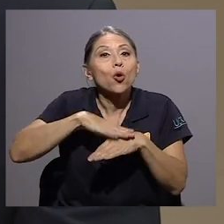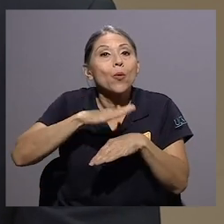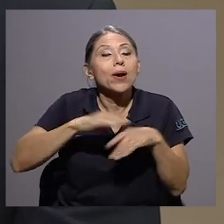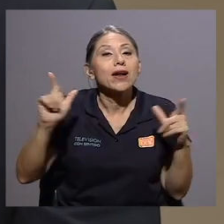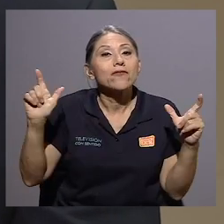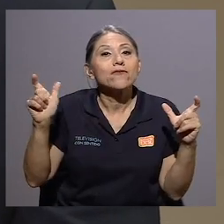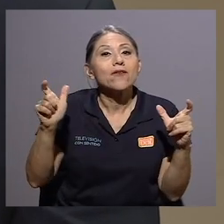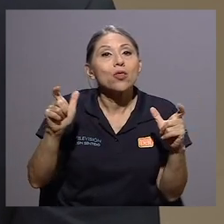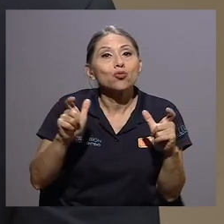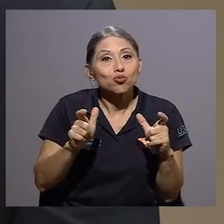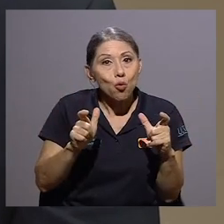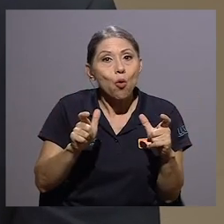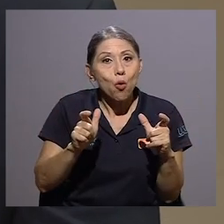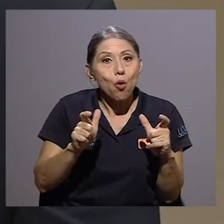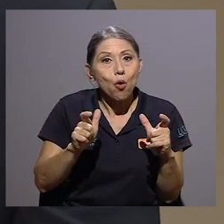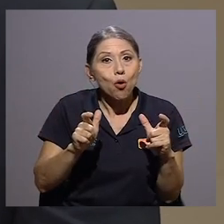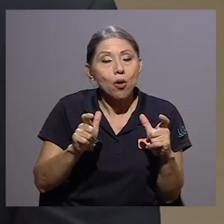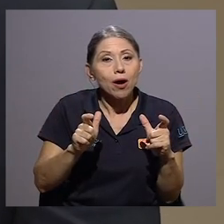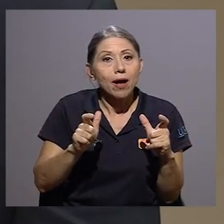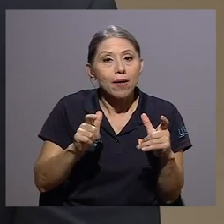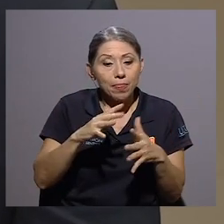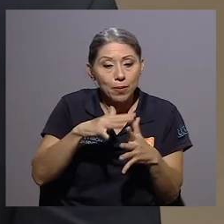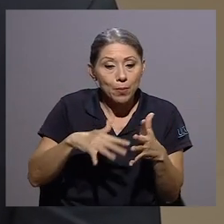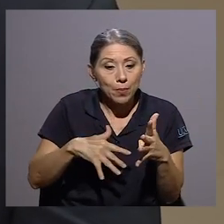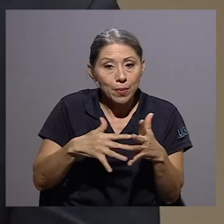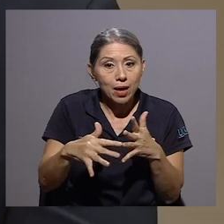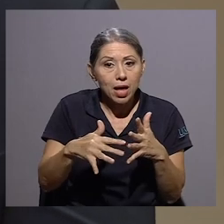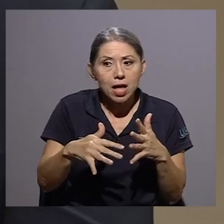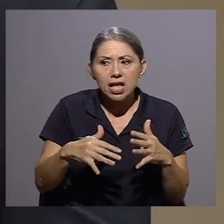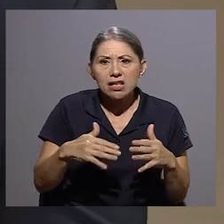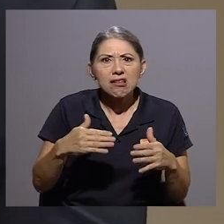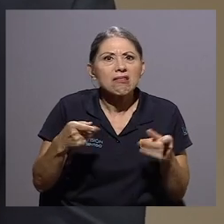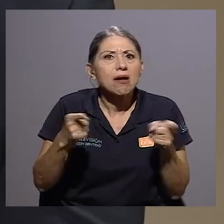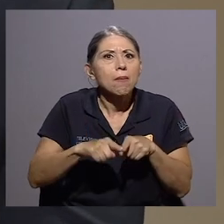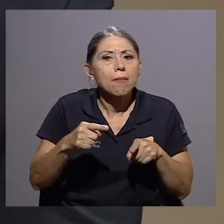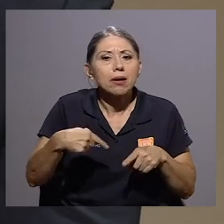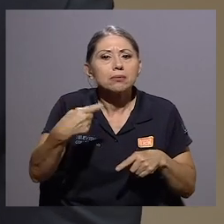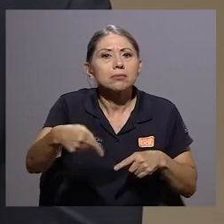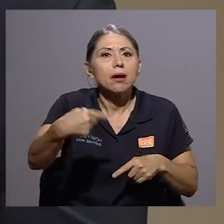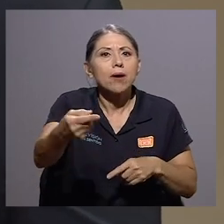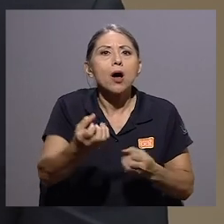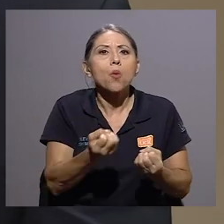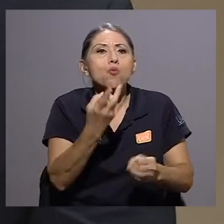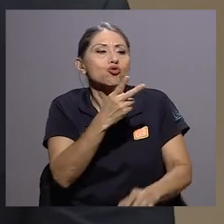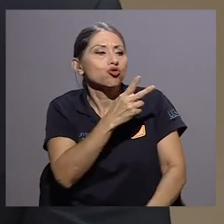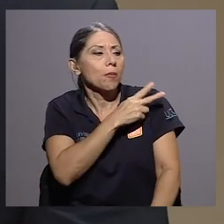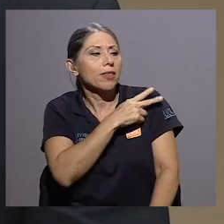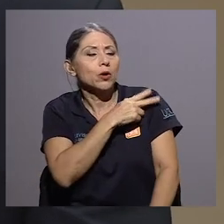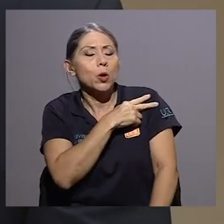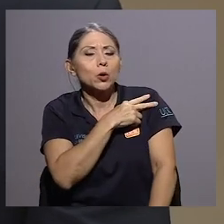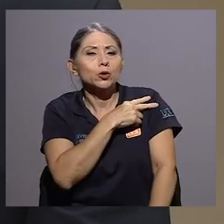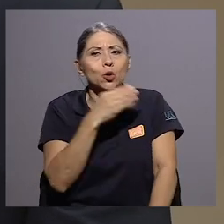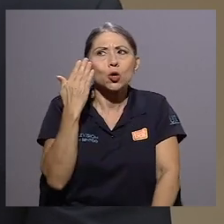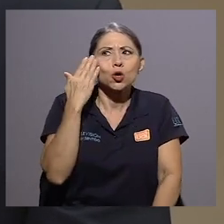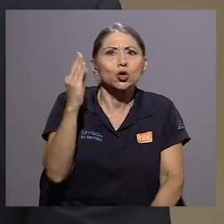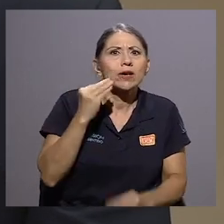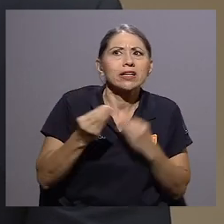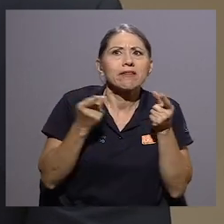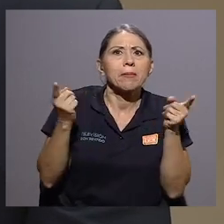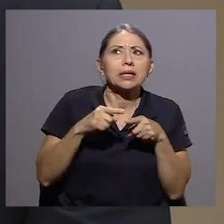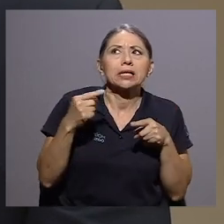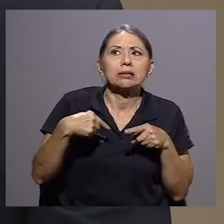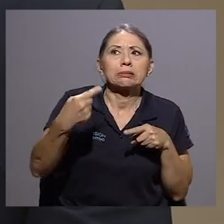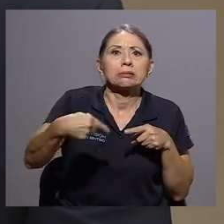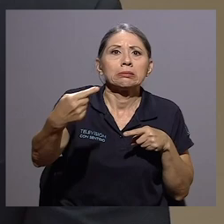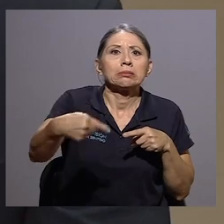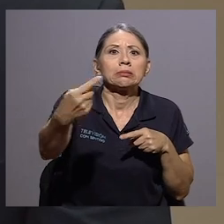bloque, muchos patronos ante la inseguridad y la incerteza de qué va a pasar, dijeron la opción